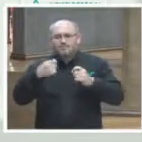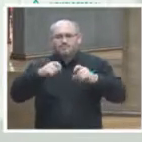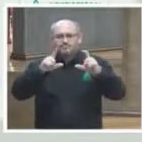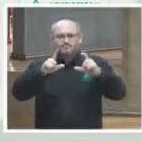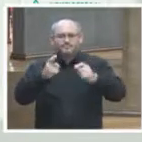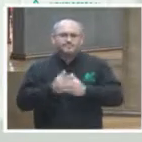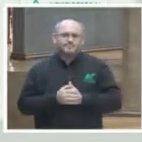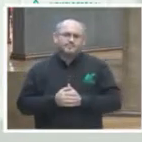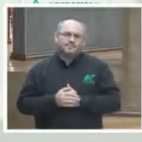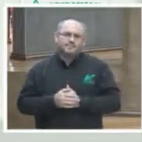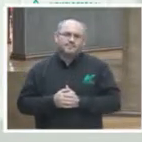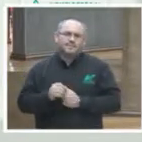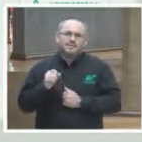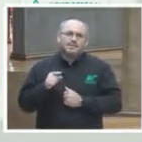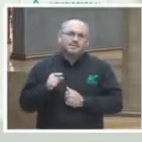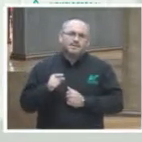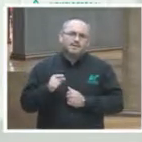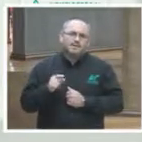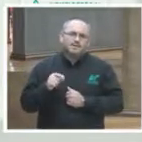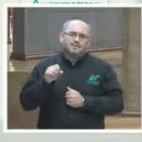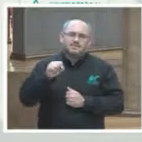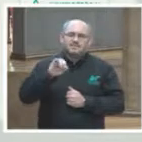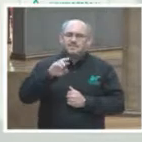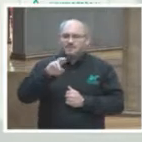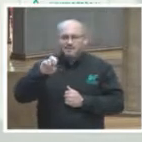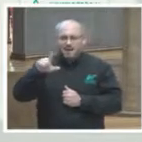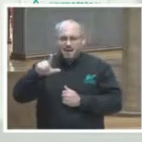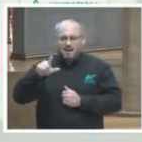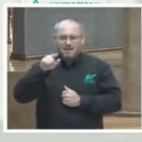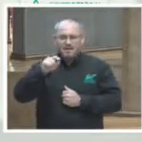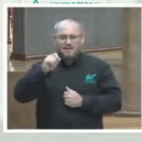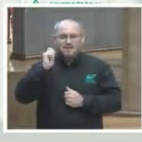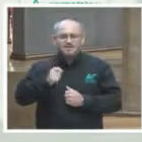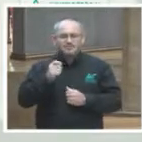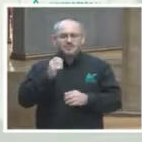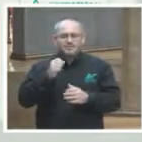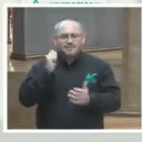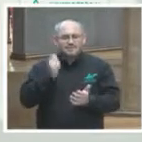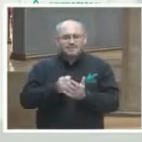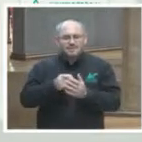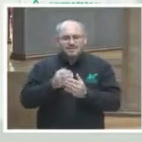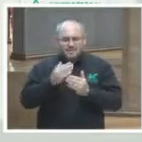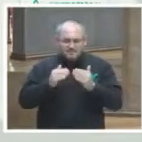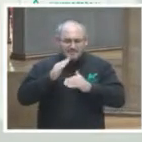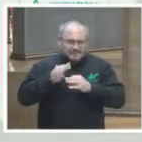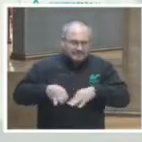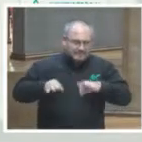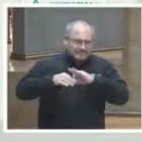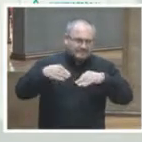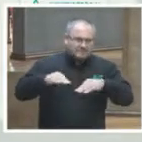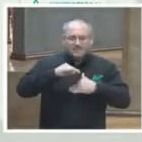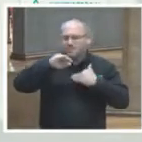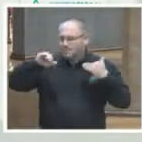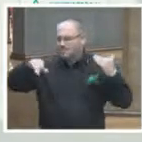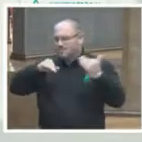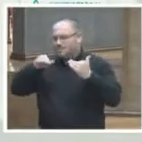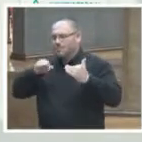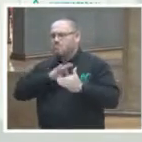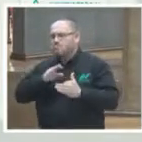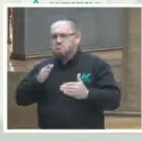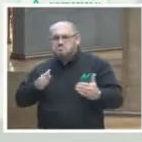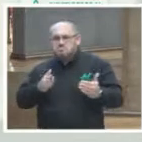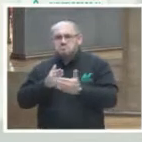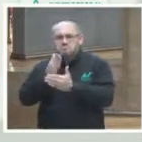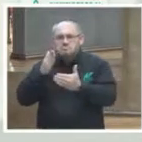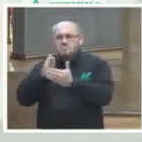otro otro portal es el CIRREL que es el sistema de sentencias relevantes en donde todos todos tienen acceso a las